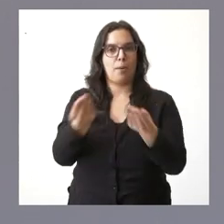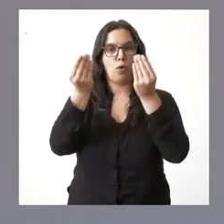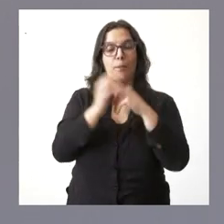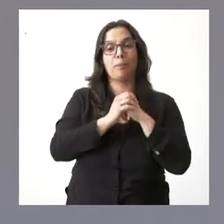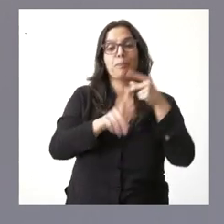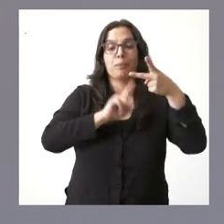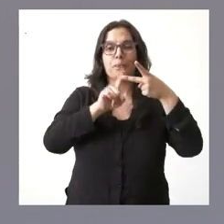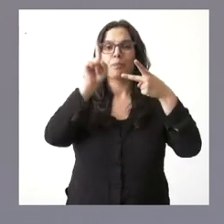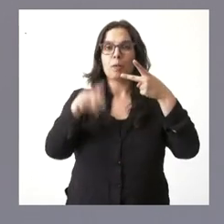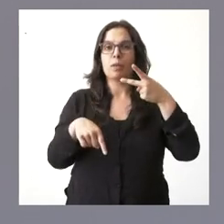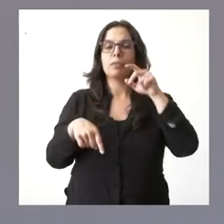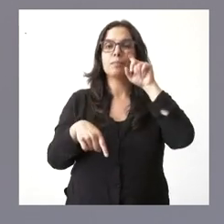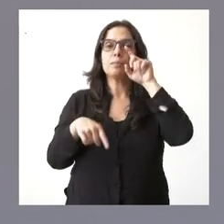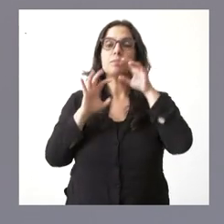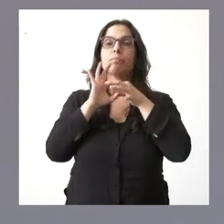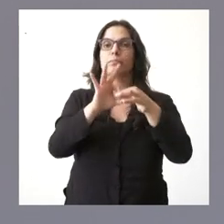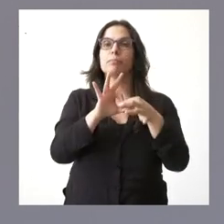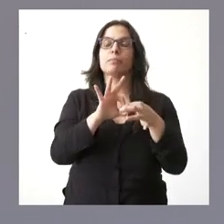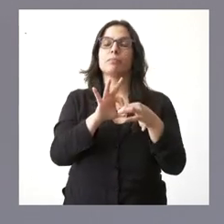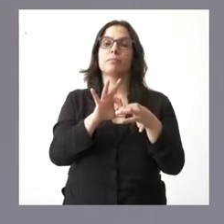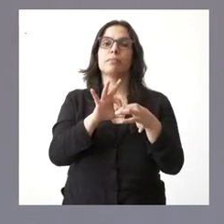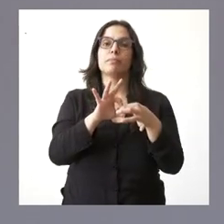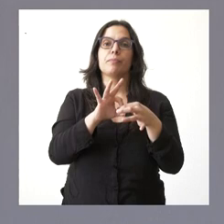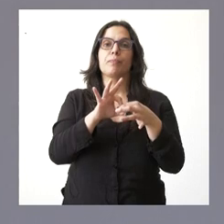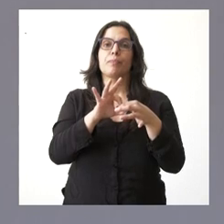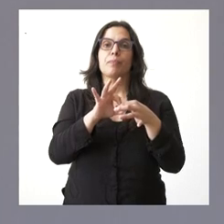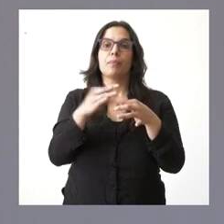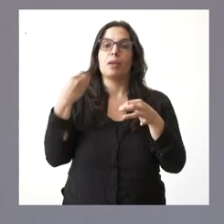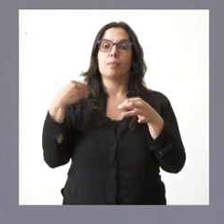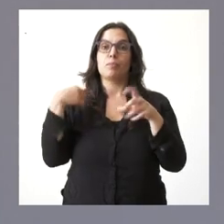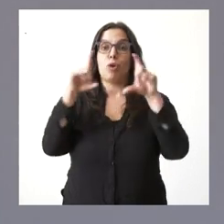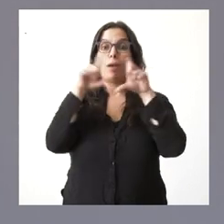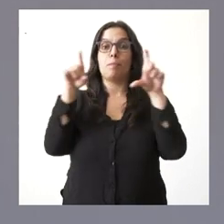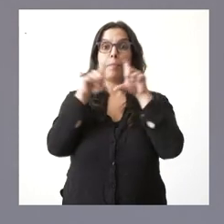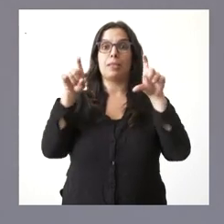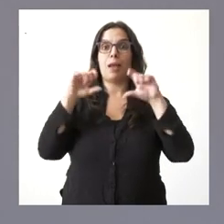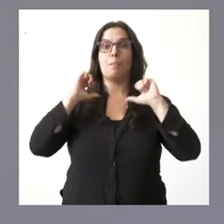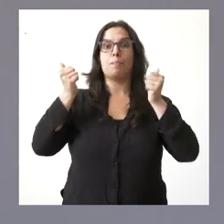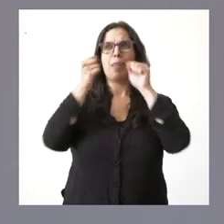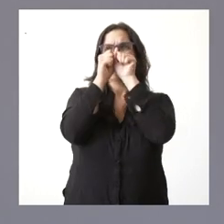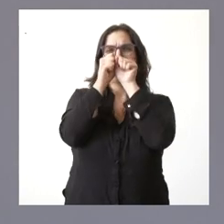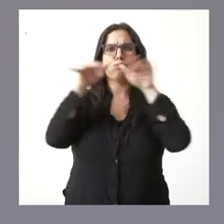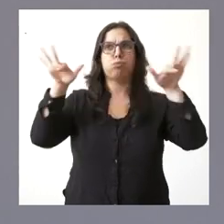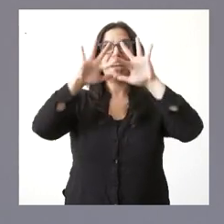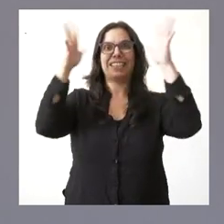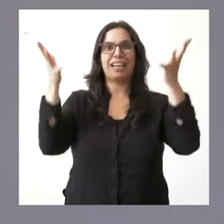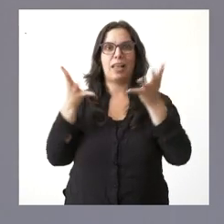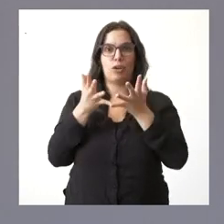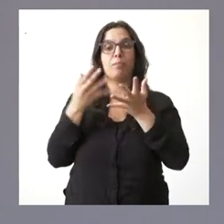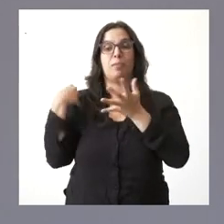es el que tiene que ver con la expansión internacional, vinculada, en este caso, al plan de